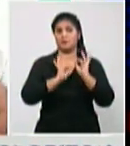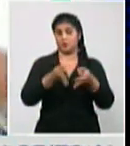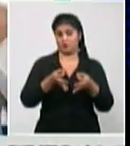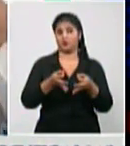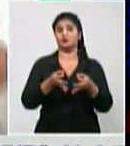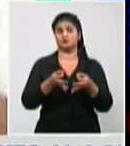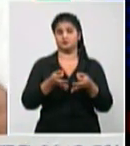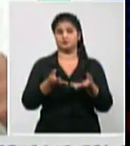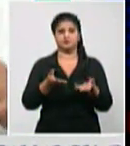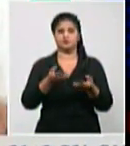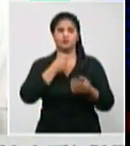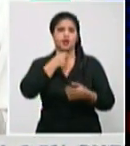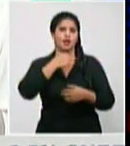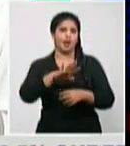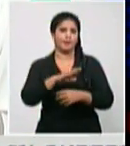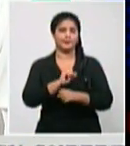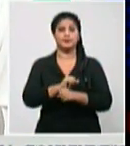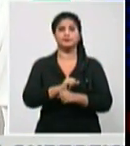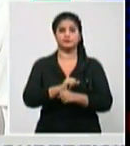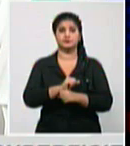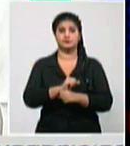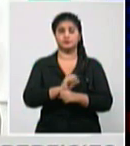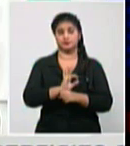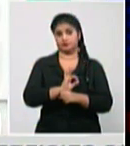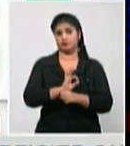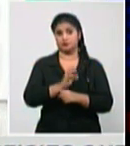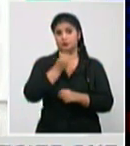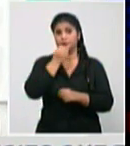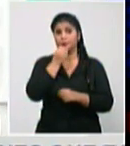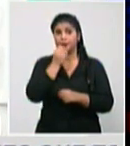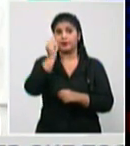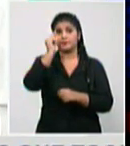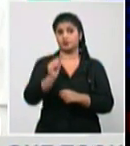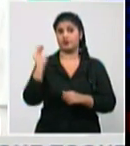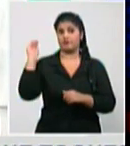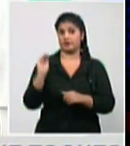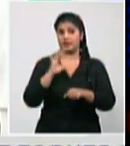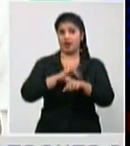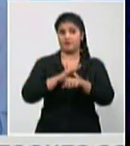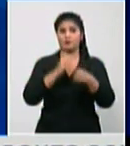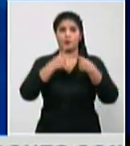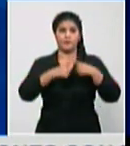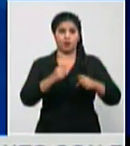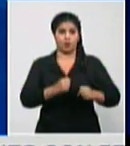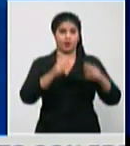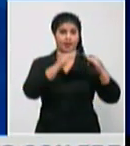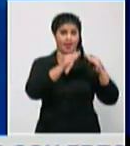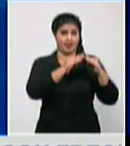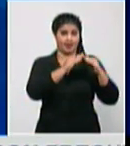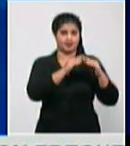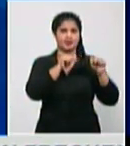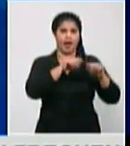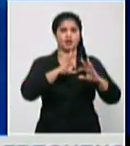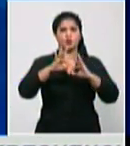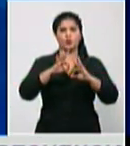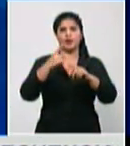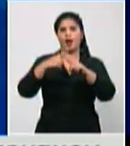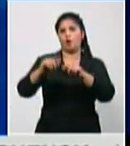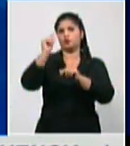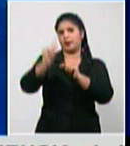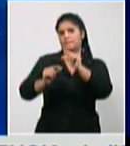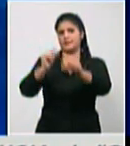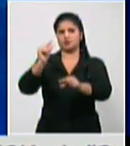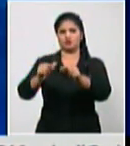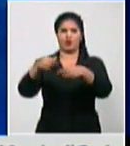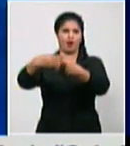no digo que no se produzca algún que otro pero no en el número que estamos teniendo en estos momentos nos queda chance para otra pregunta doctor